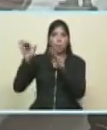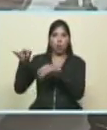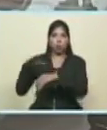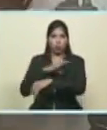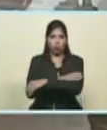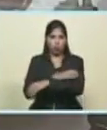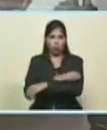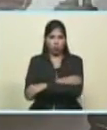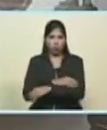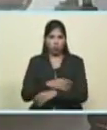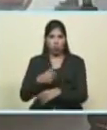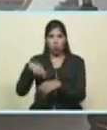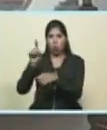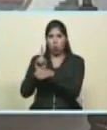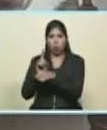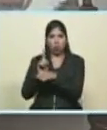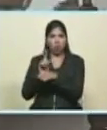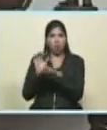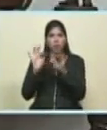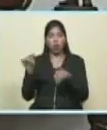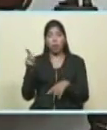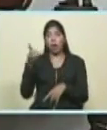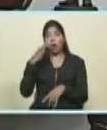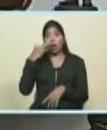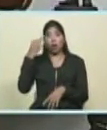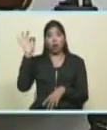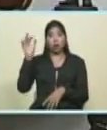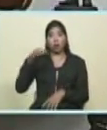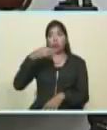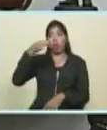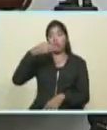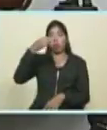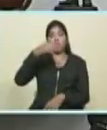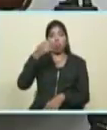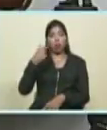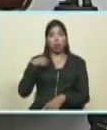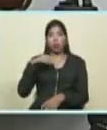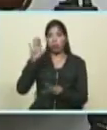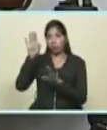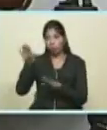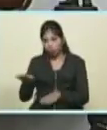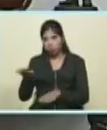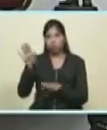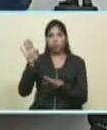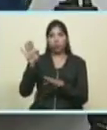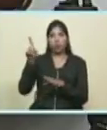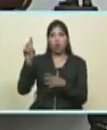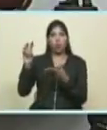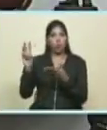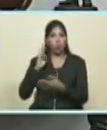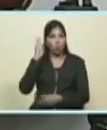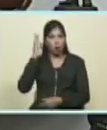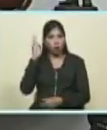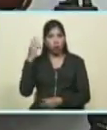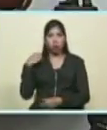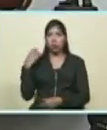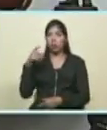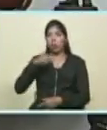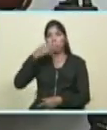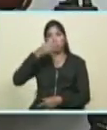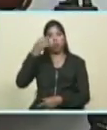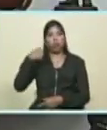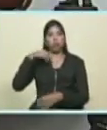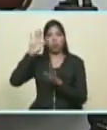un sistema neocolonial donde en parís hablan y nosotros obedecemos donde en Washington hablan y nosotros obedecemos